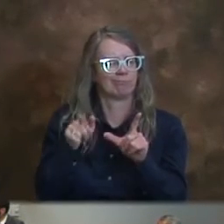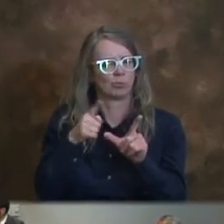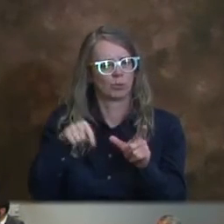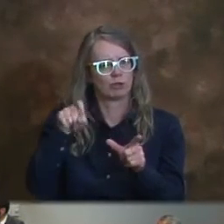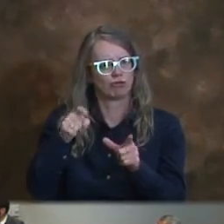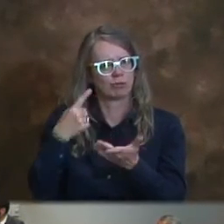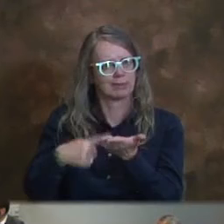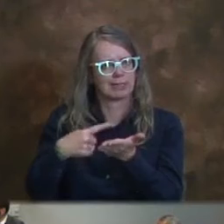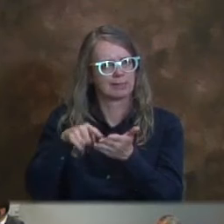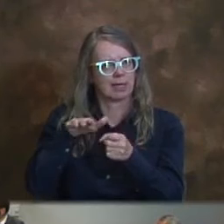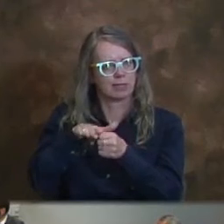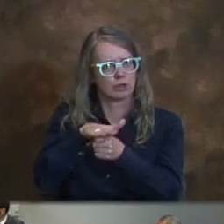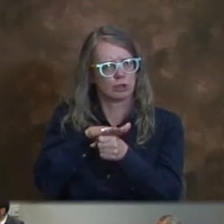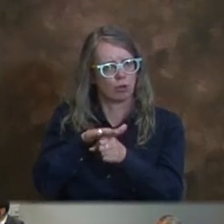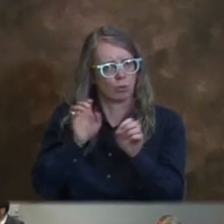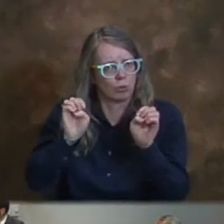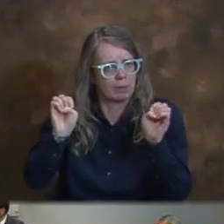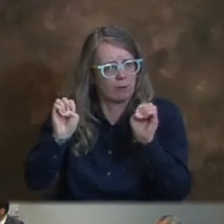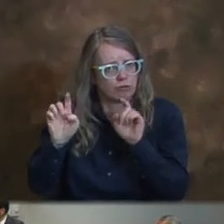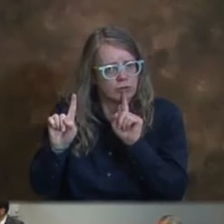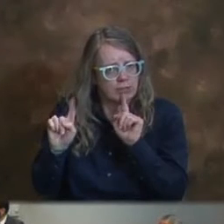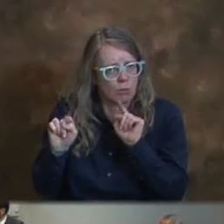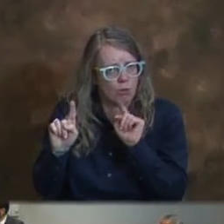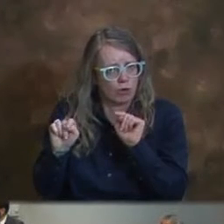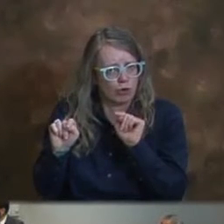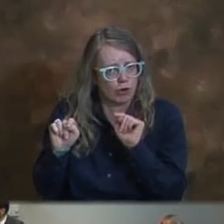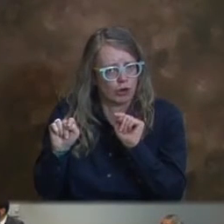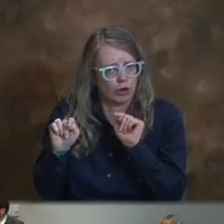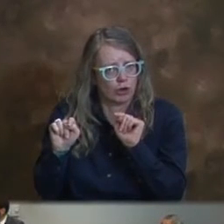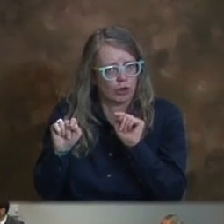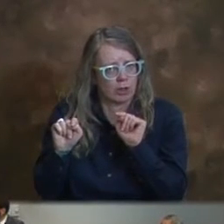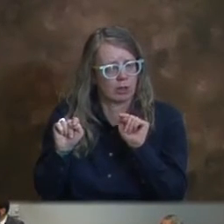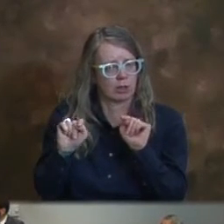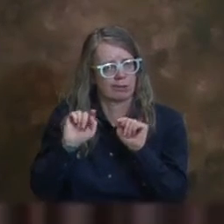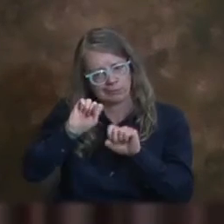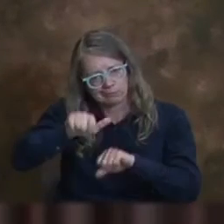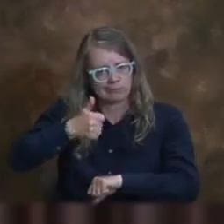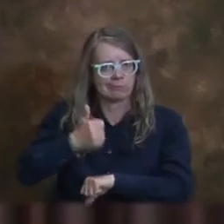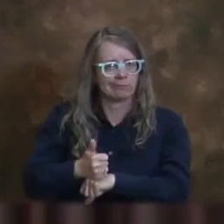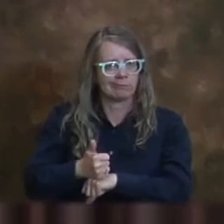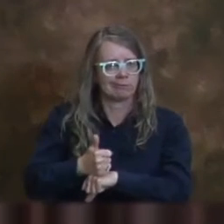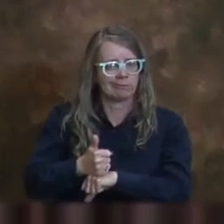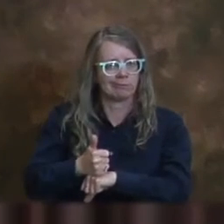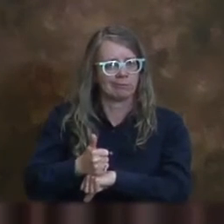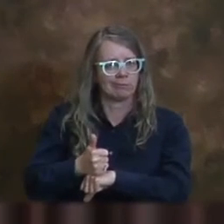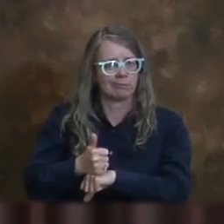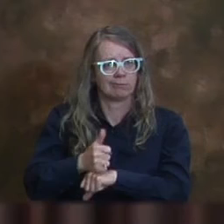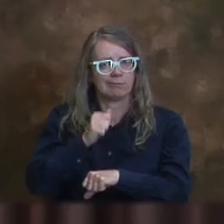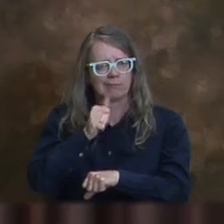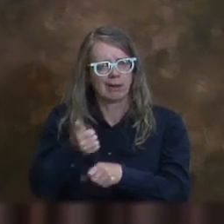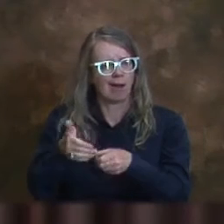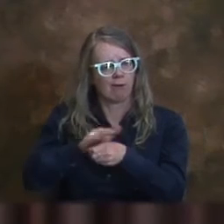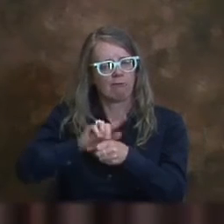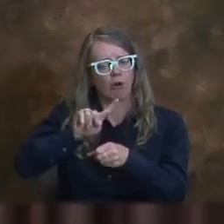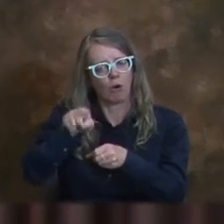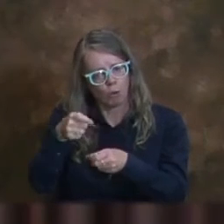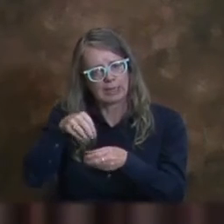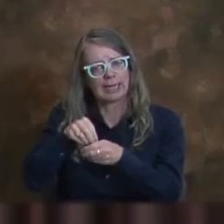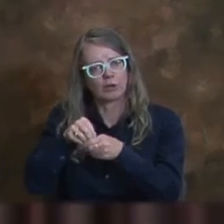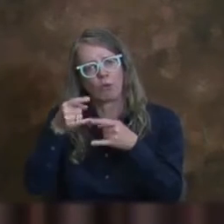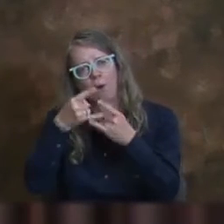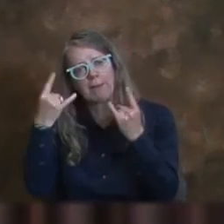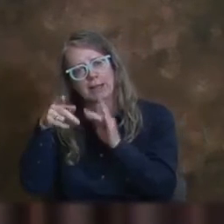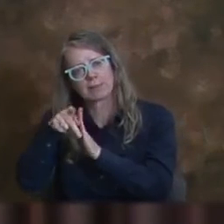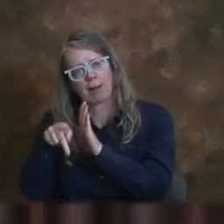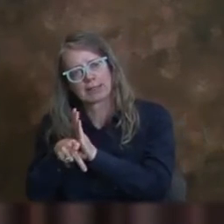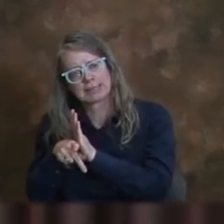platicar sobre la orden de emergencia que está en efecto simplemente para las políticas de cubrebocas